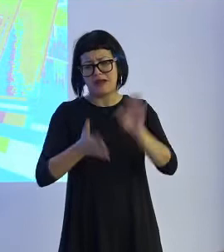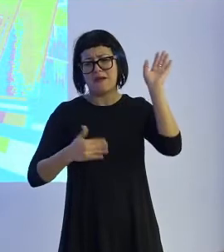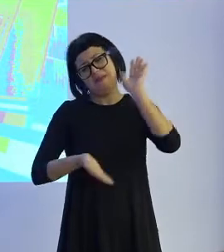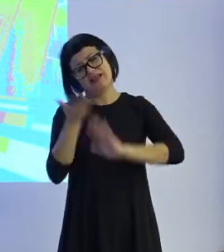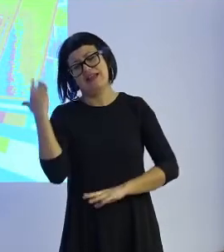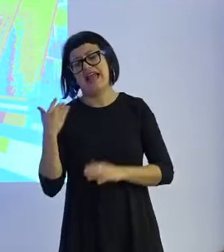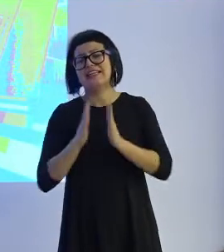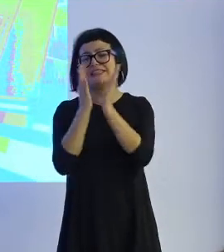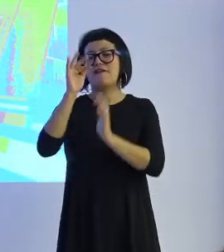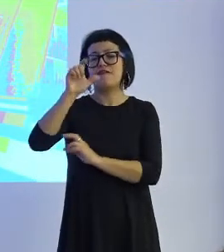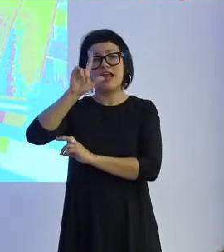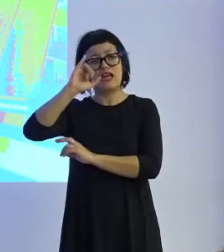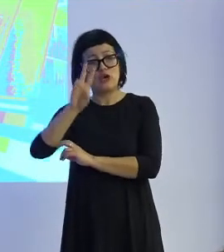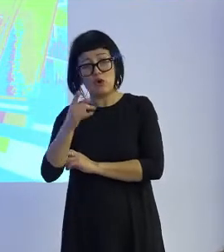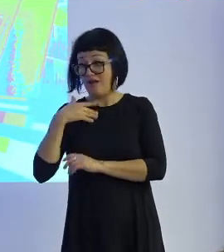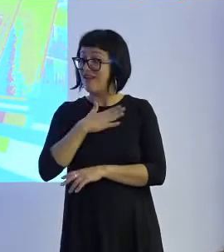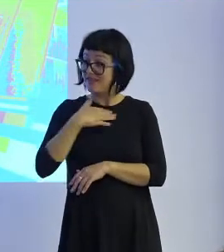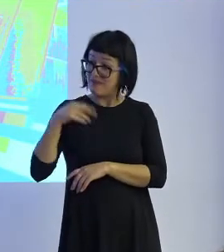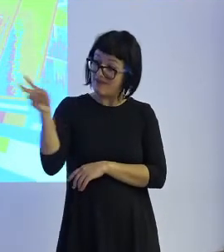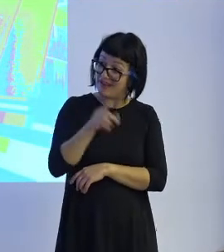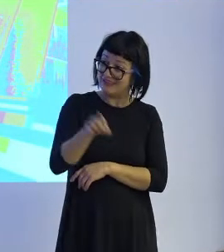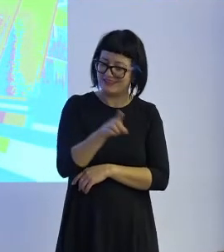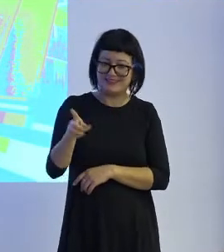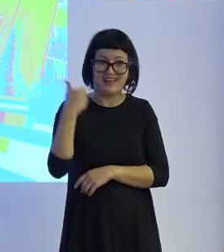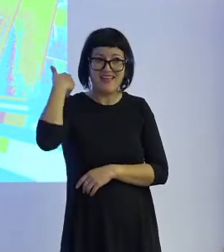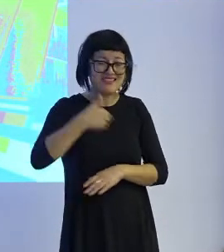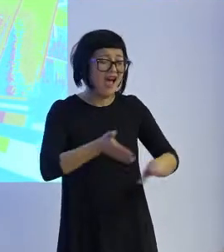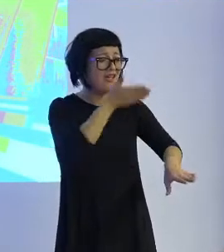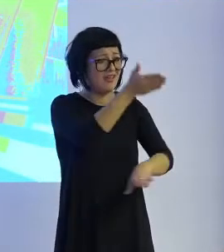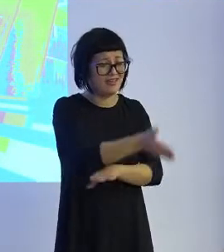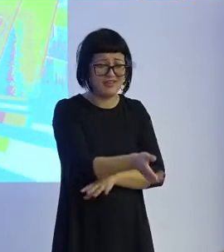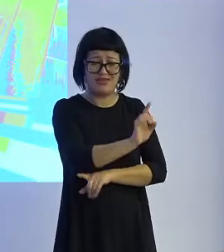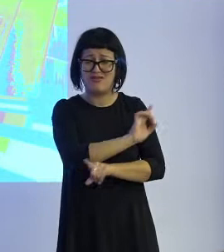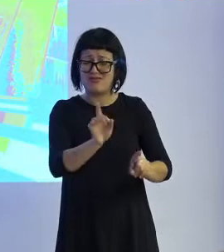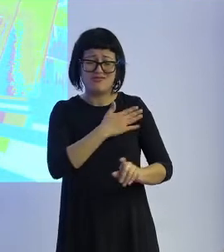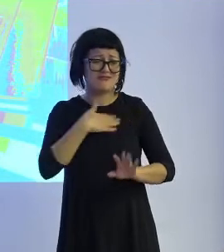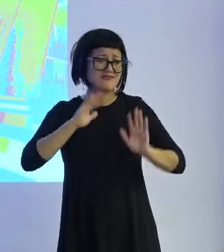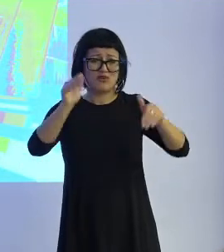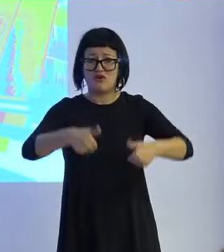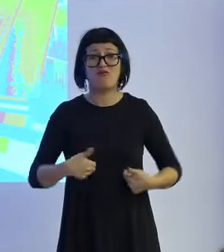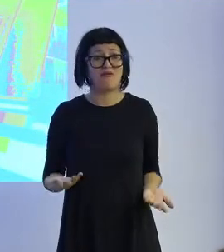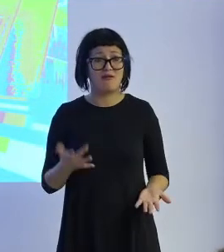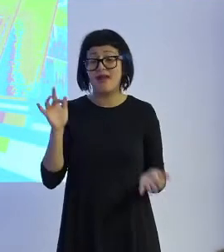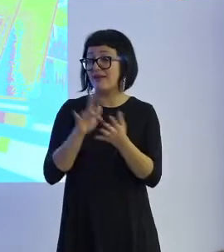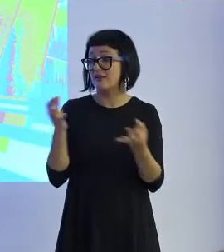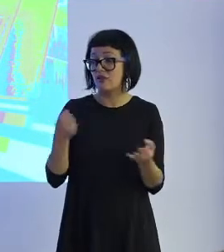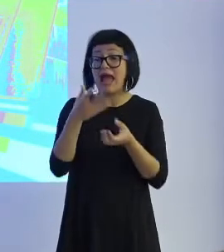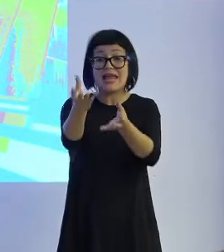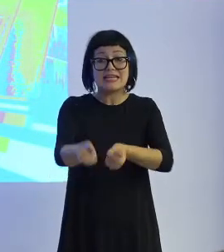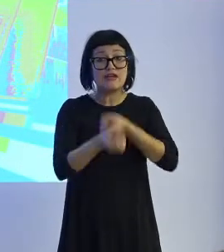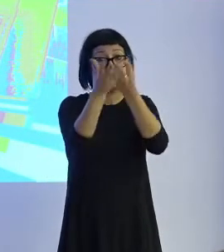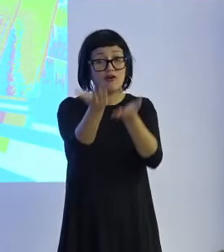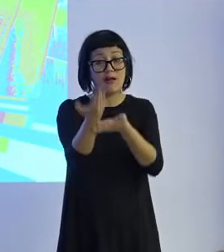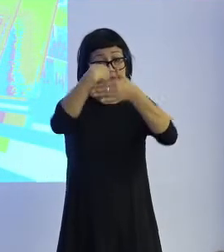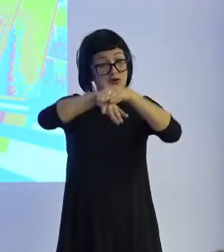Celío de Guisols! ¡No te apetece ir! ¡Ya he estado en la Costa Brava! ¡No, no quiero volver! ¿Qué ocurre? Que esta información o no la tiene